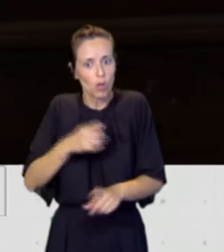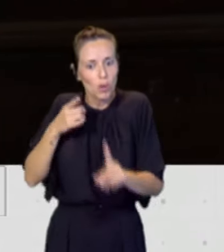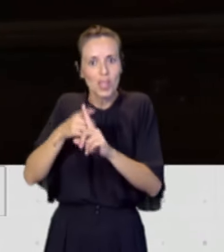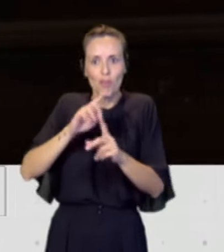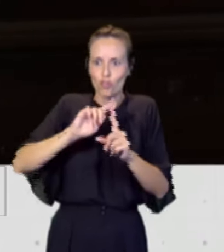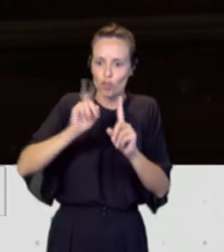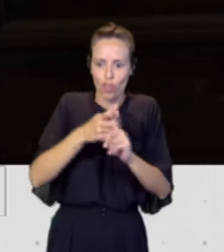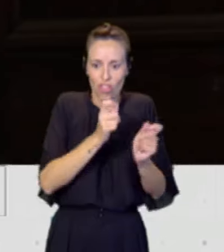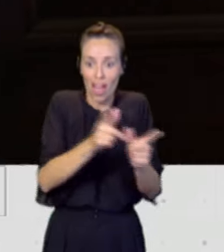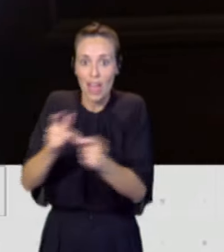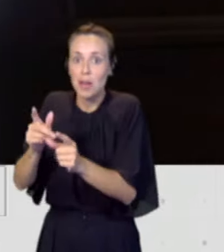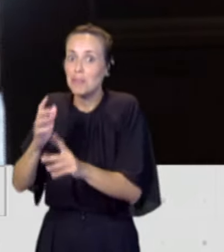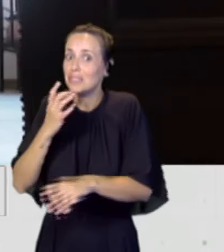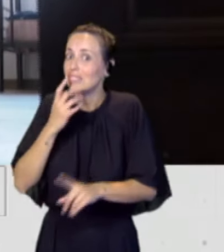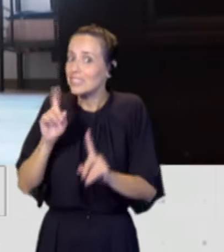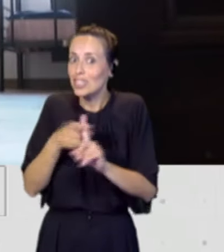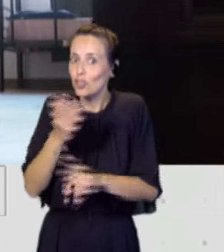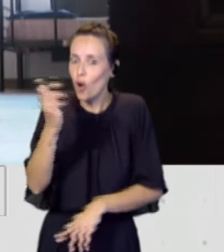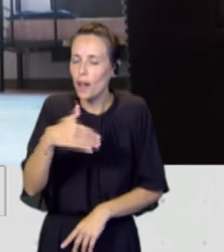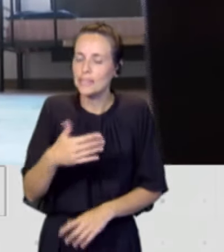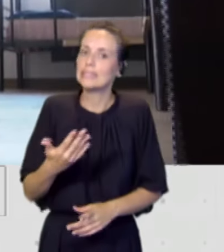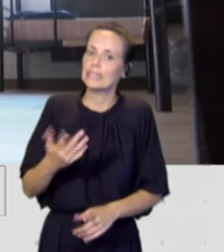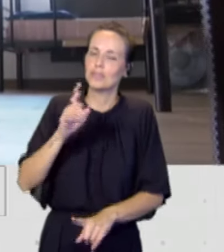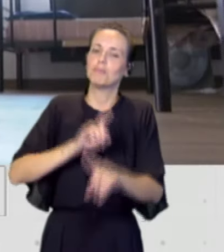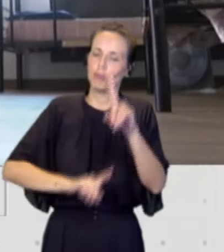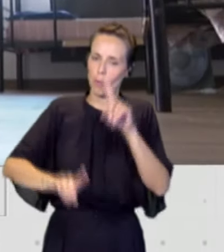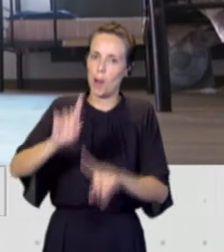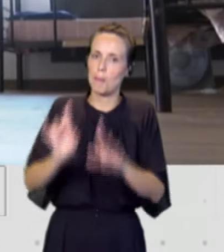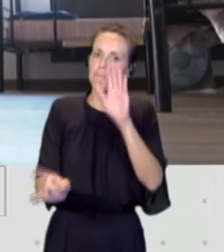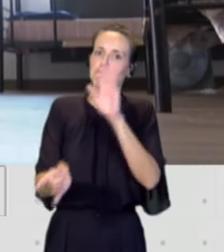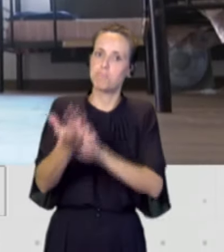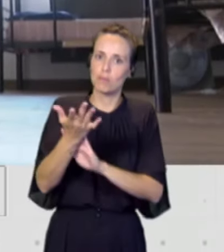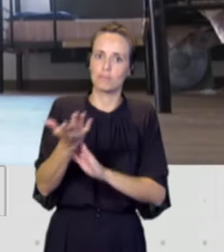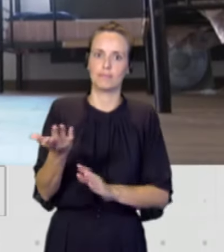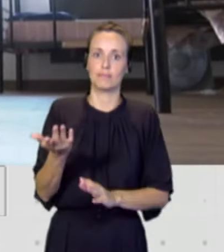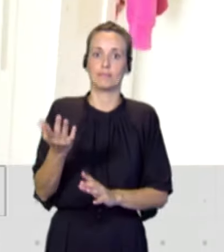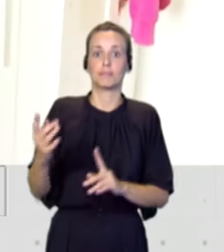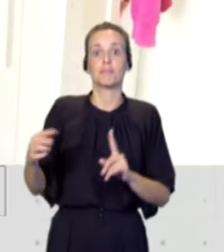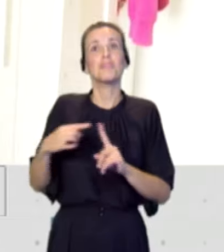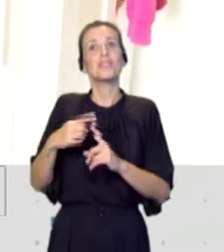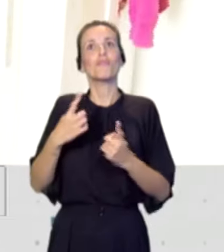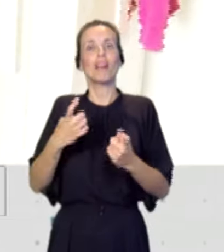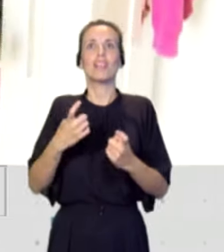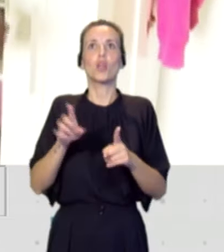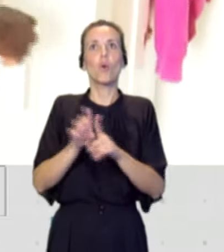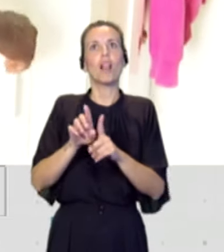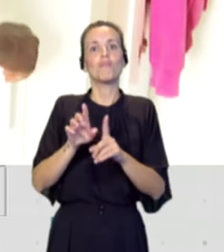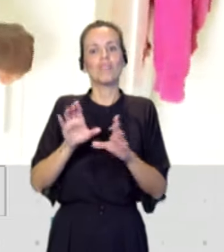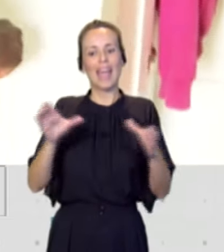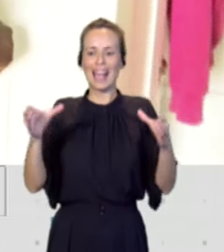y cuando no hay una misión de equipo conjunta, una visión